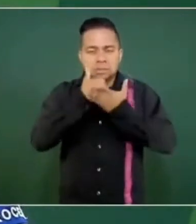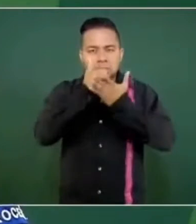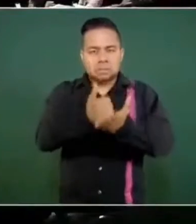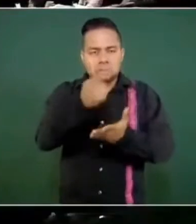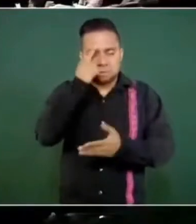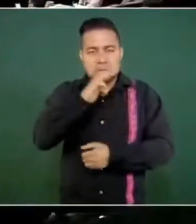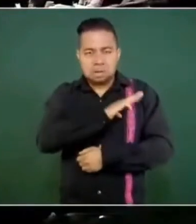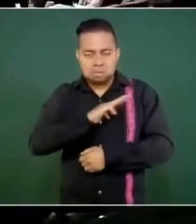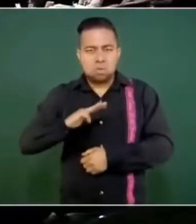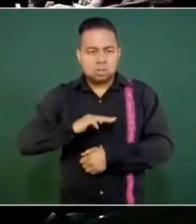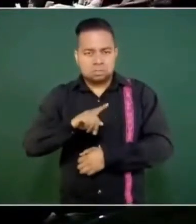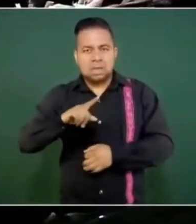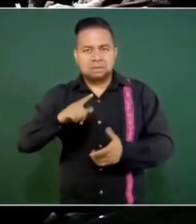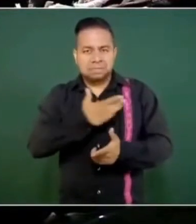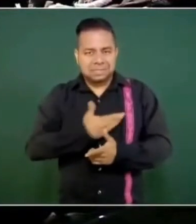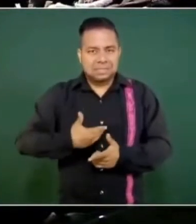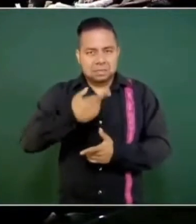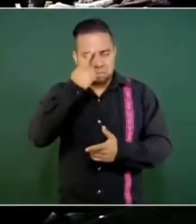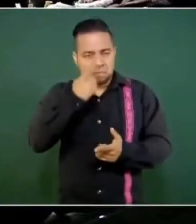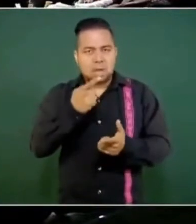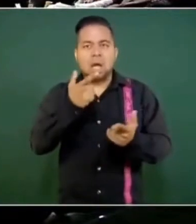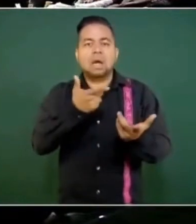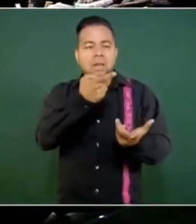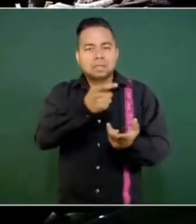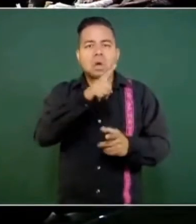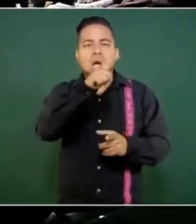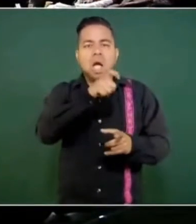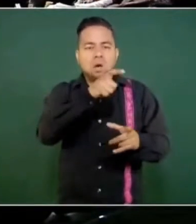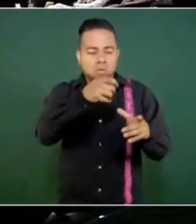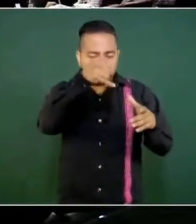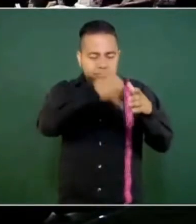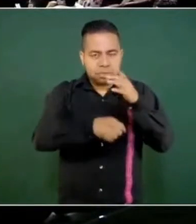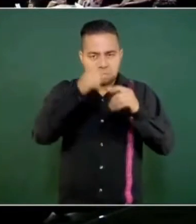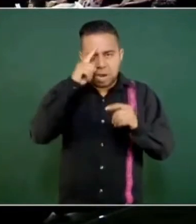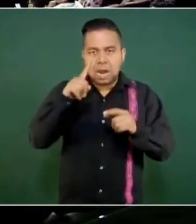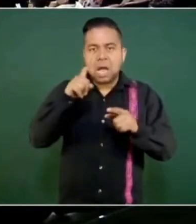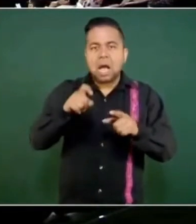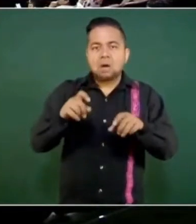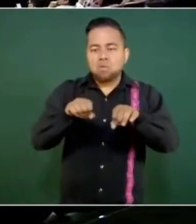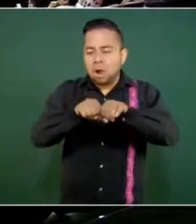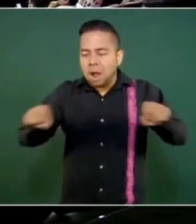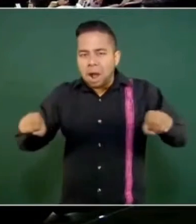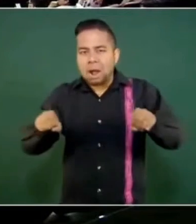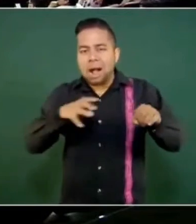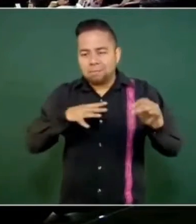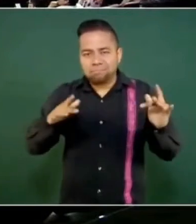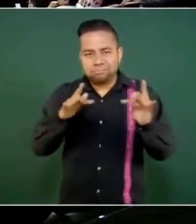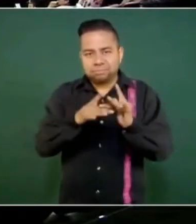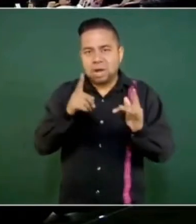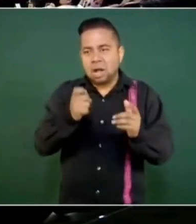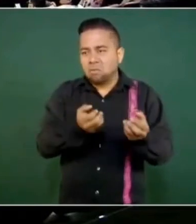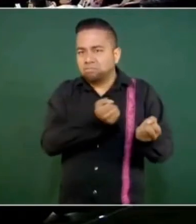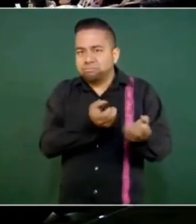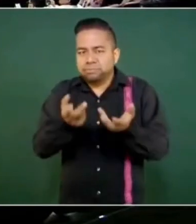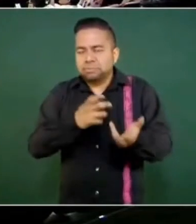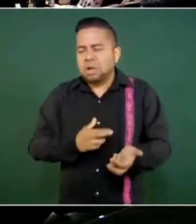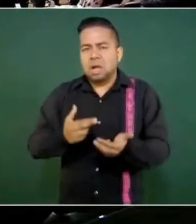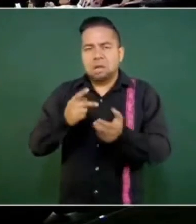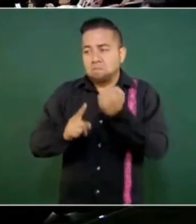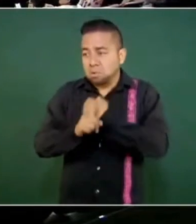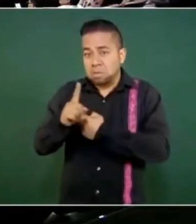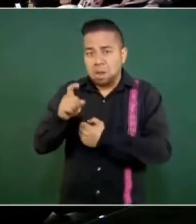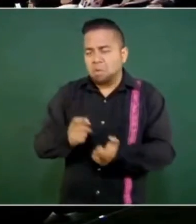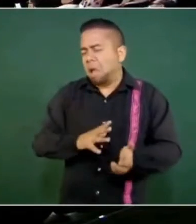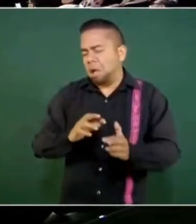es cuestión municipal, para que se conecten esos pozos a la red de agua potable. Y con eso creemos que resolvemos gran parte del problema de agua